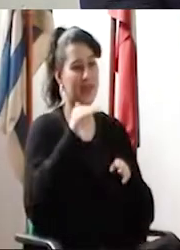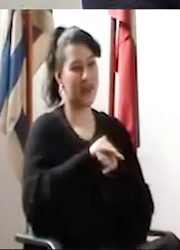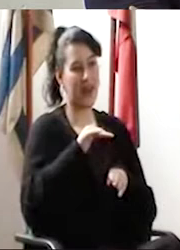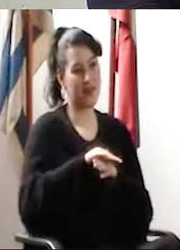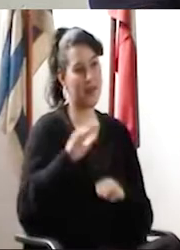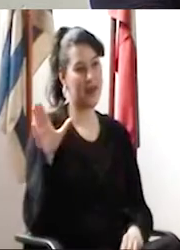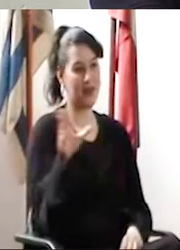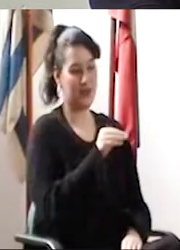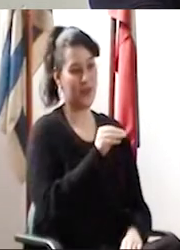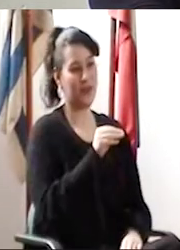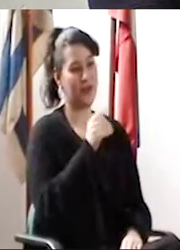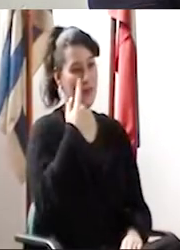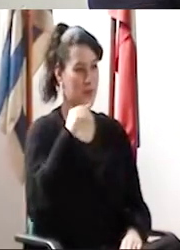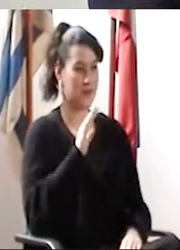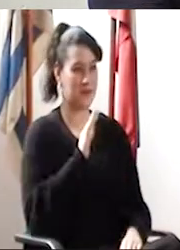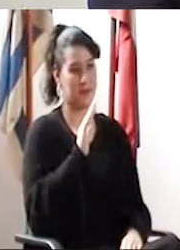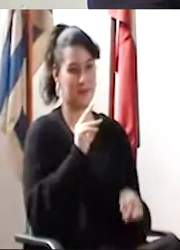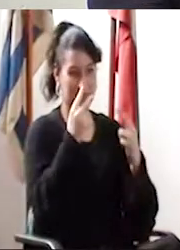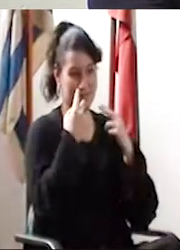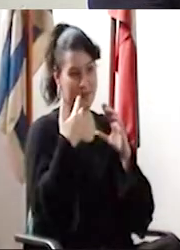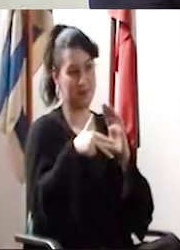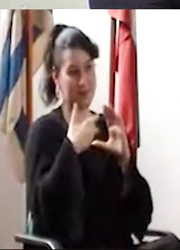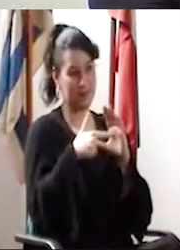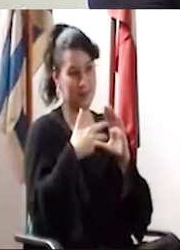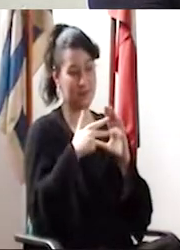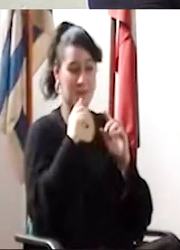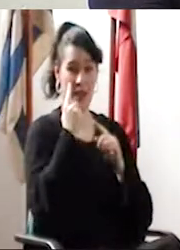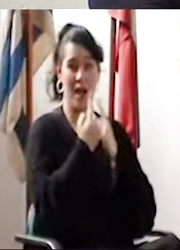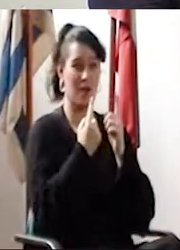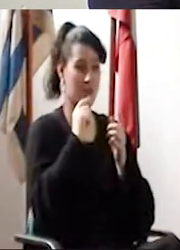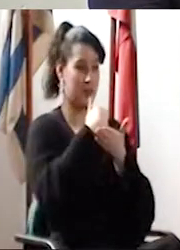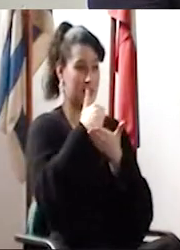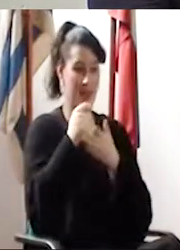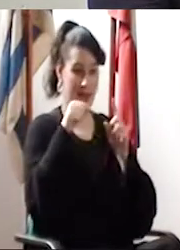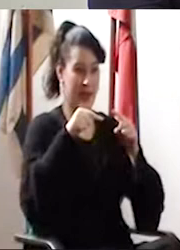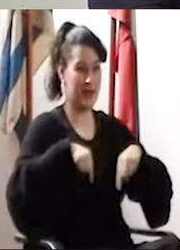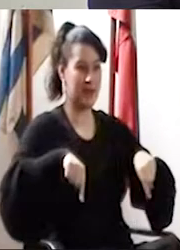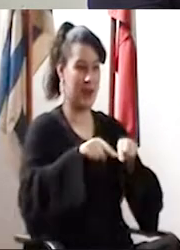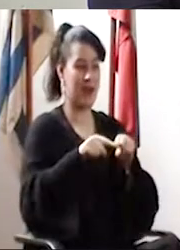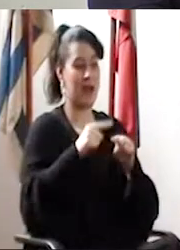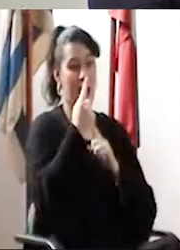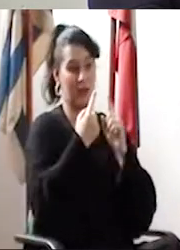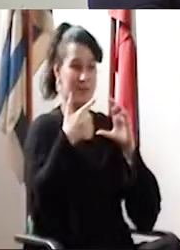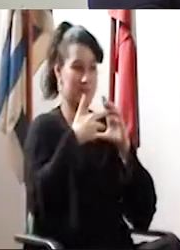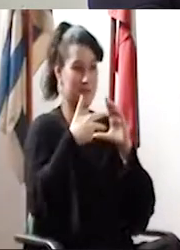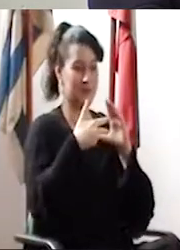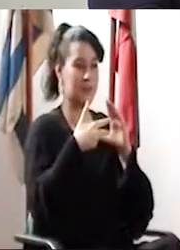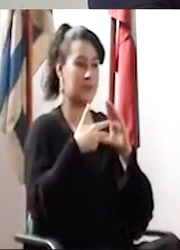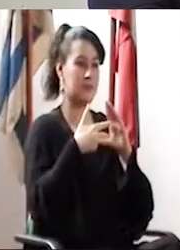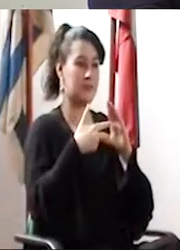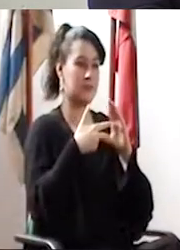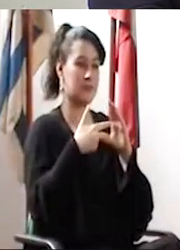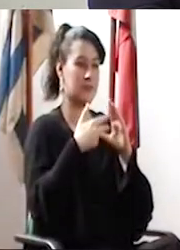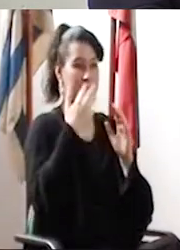Bueno, buenas tardes para todos y todas, tanto los que están presentes y los que están no